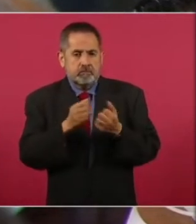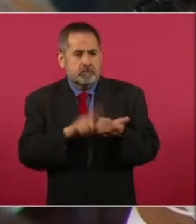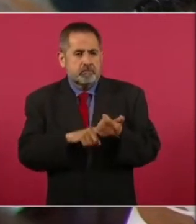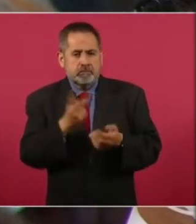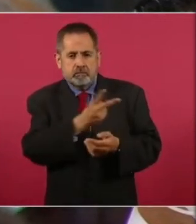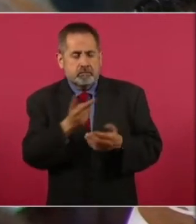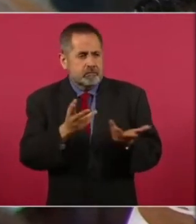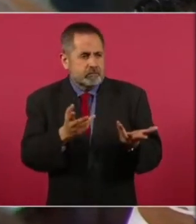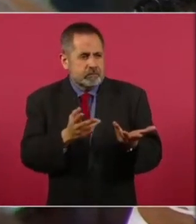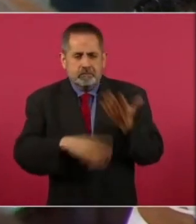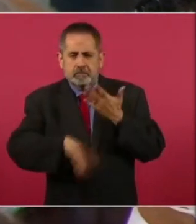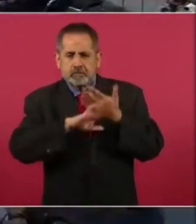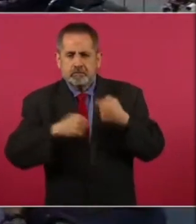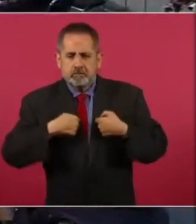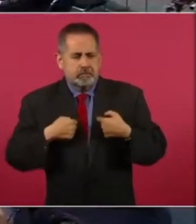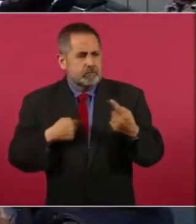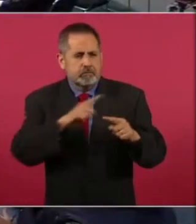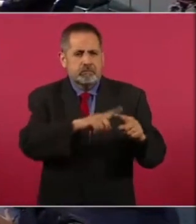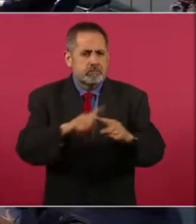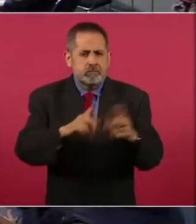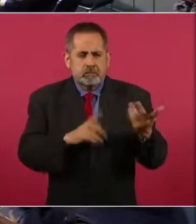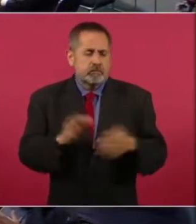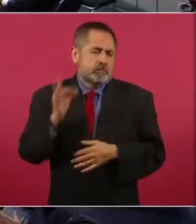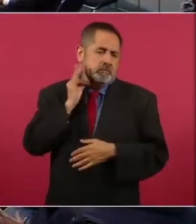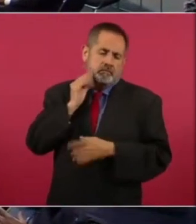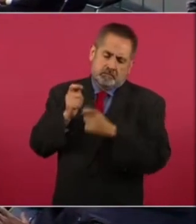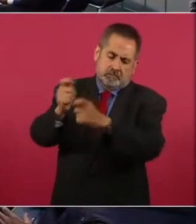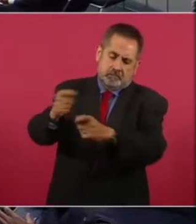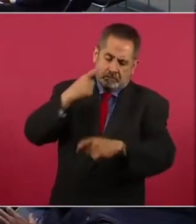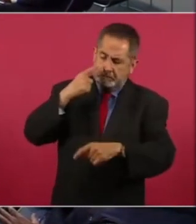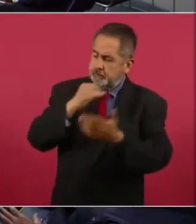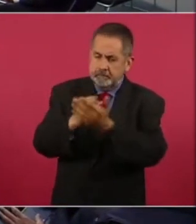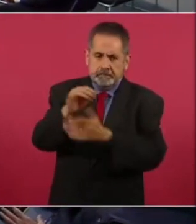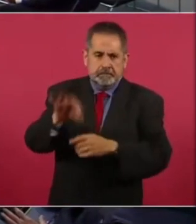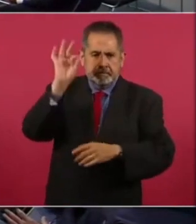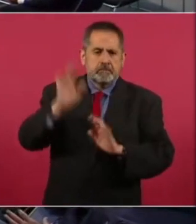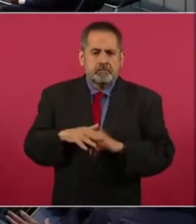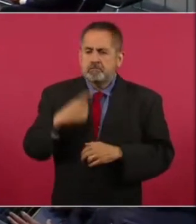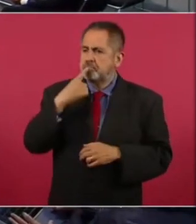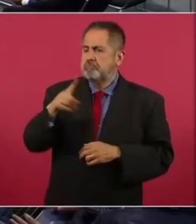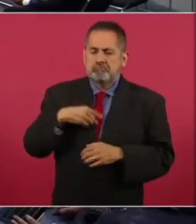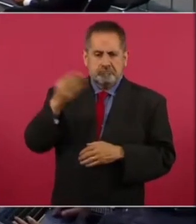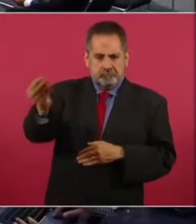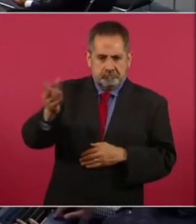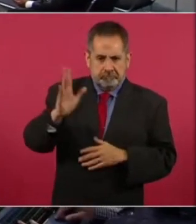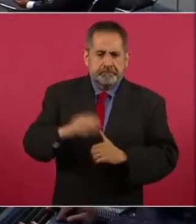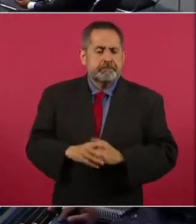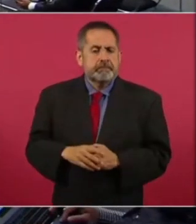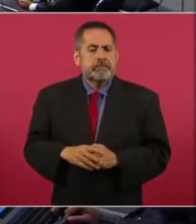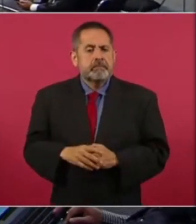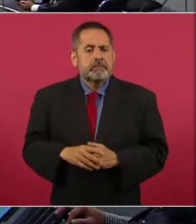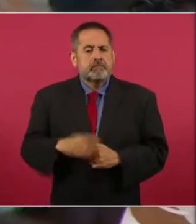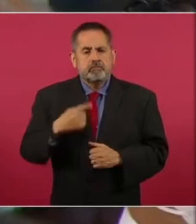una de dos. Entonces, que lo define la fiscalía, algún día, en algún momento la denuncia está puesta. Y lo digo